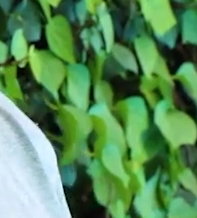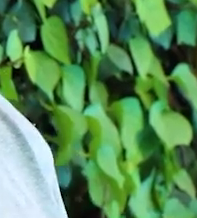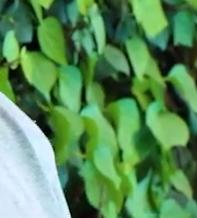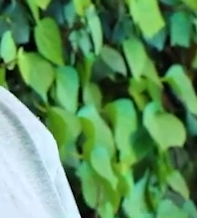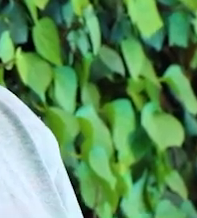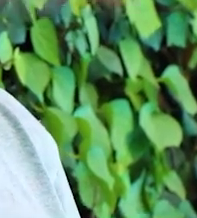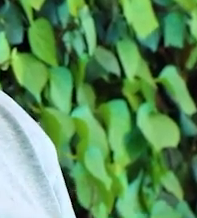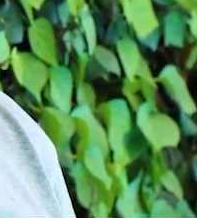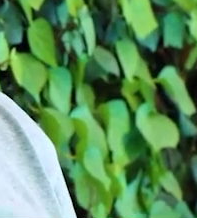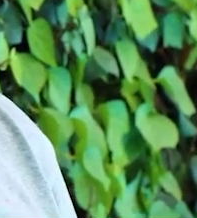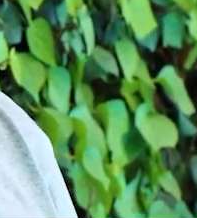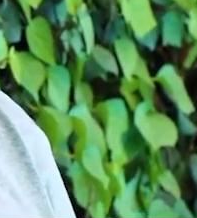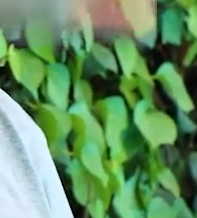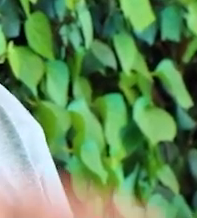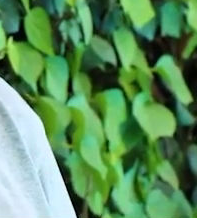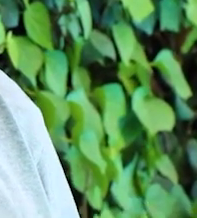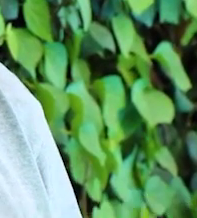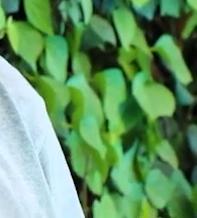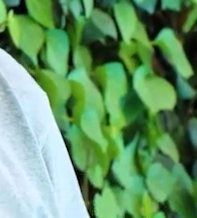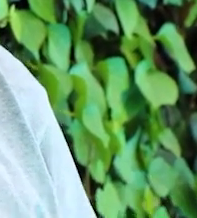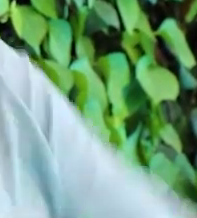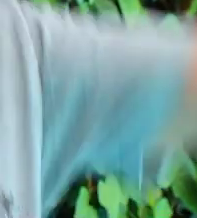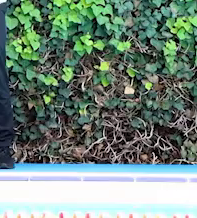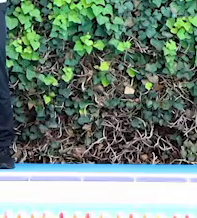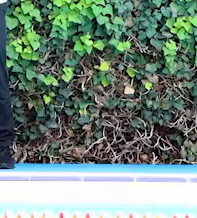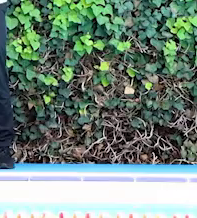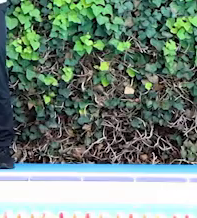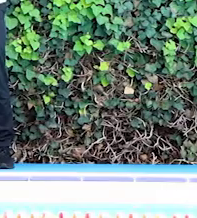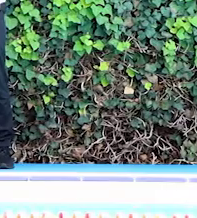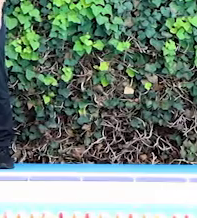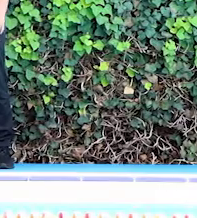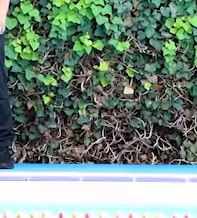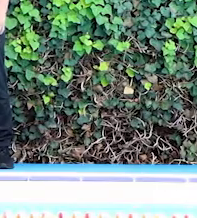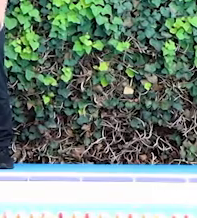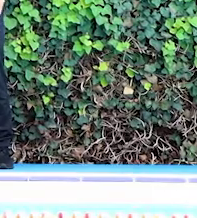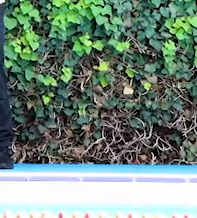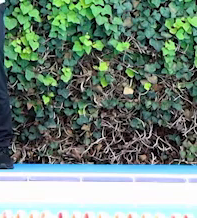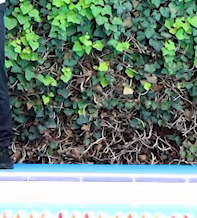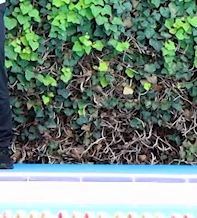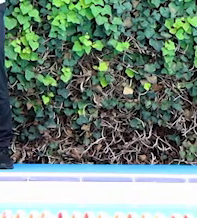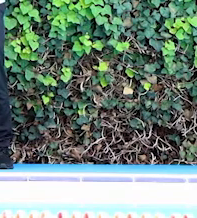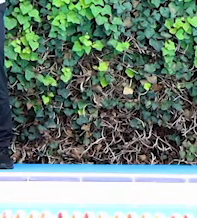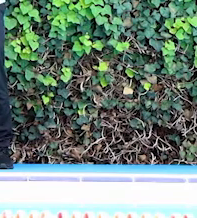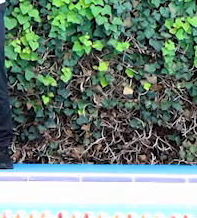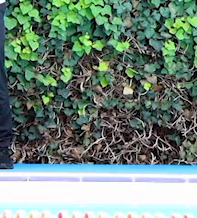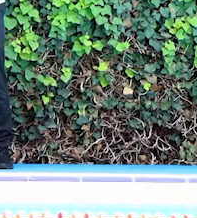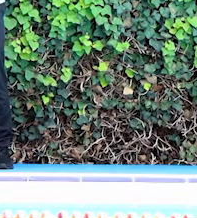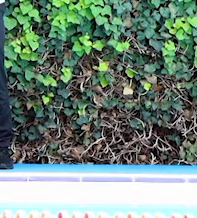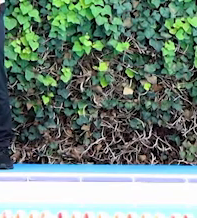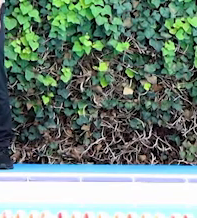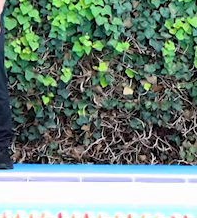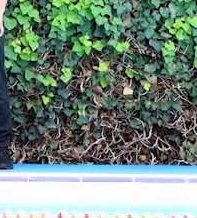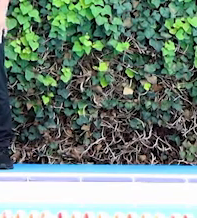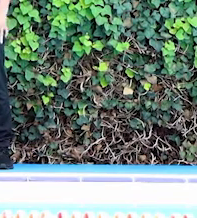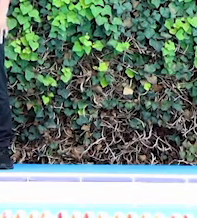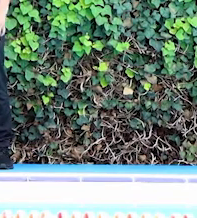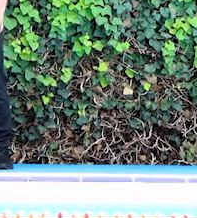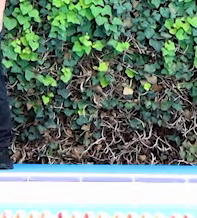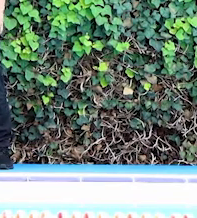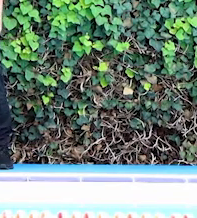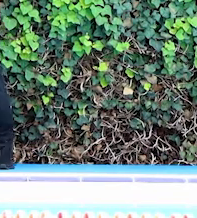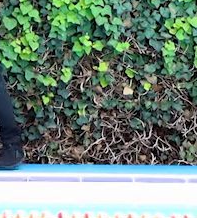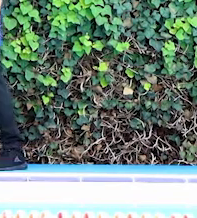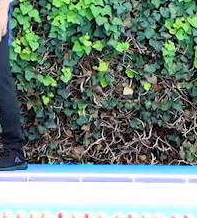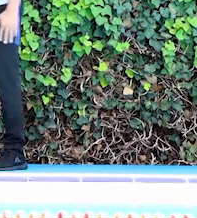cuáles seis puntos. Y vamos a elevar nuestras manos alternando. Diez veces cada una. Y descansamos.